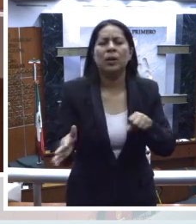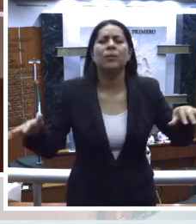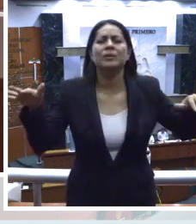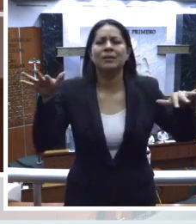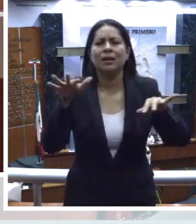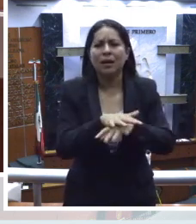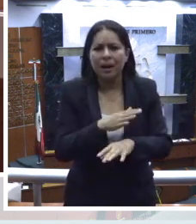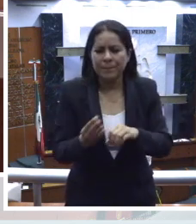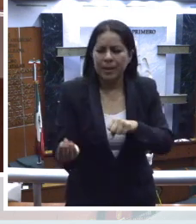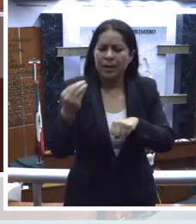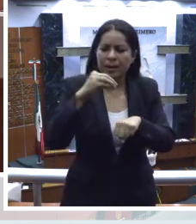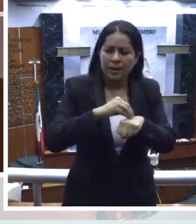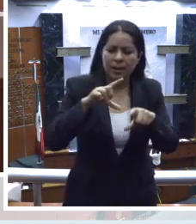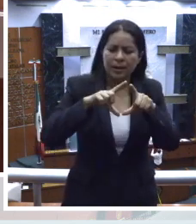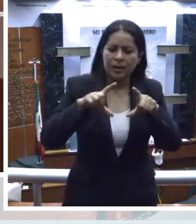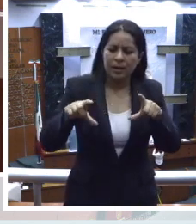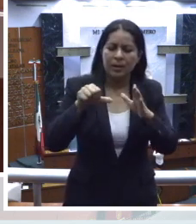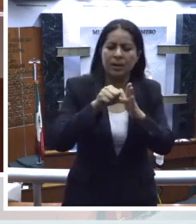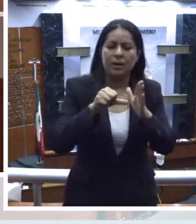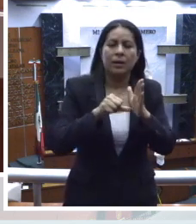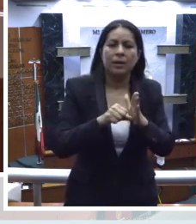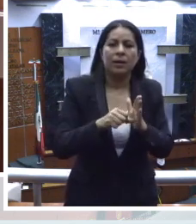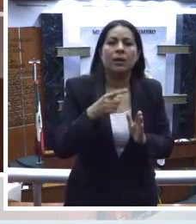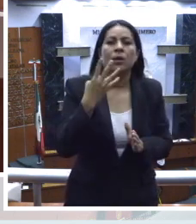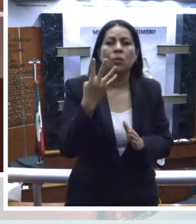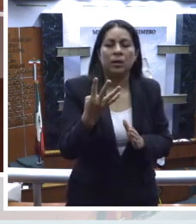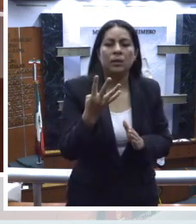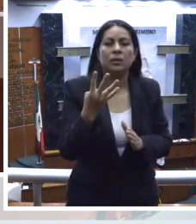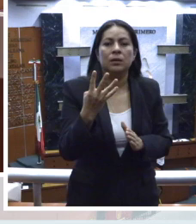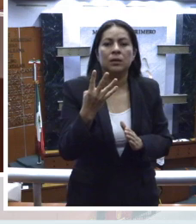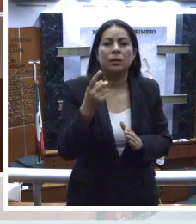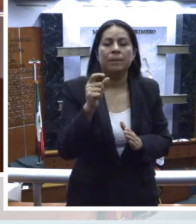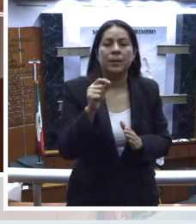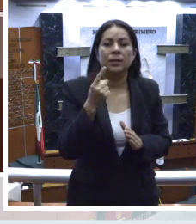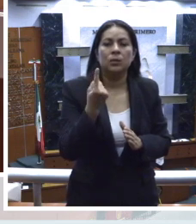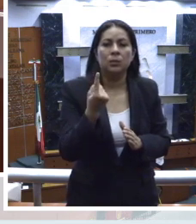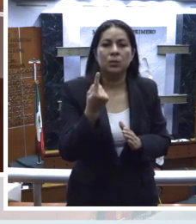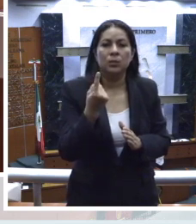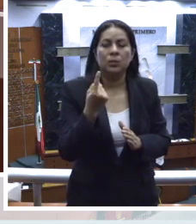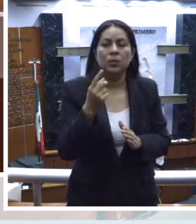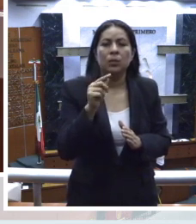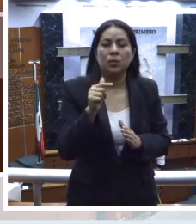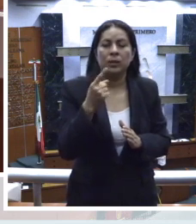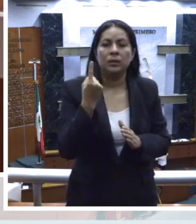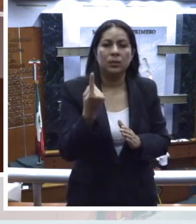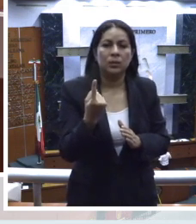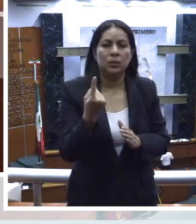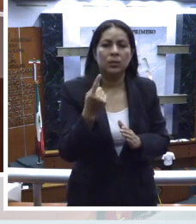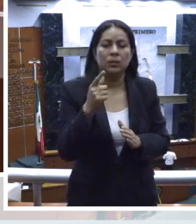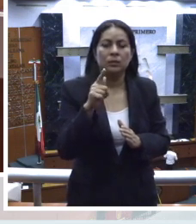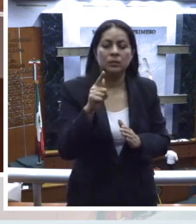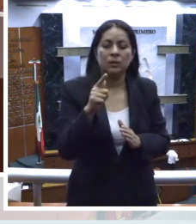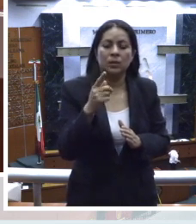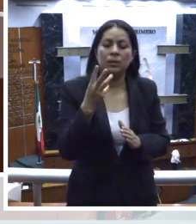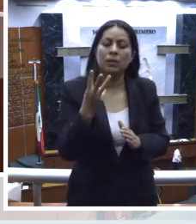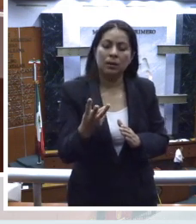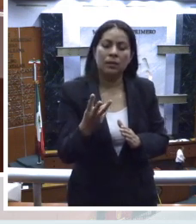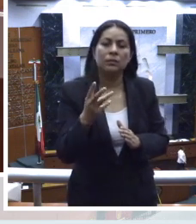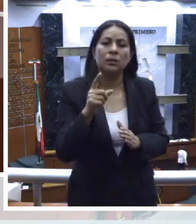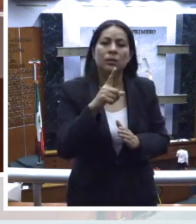reforman y adicionan los artículos 4º, 21, 41, 73,